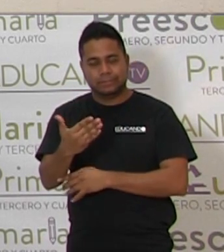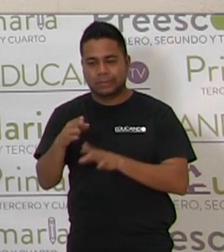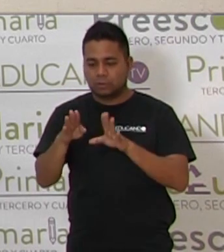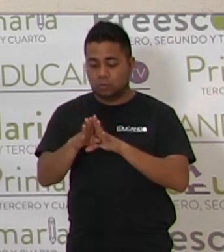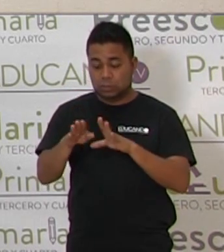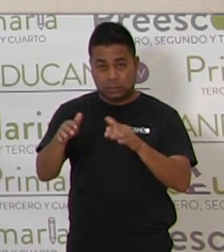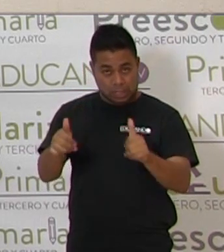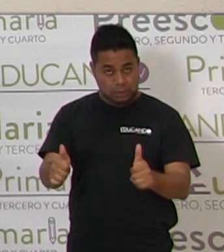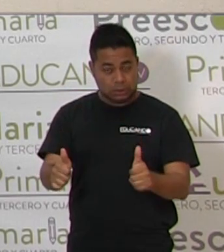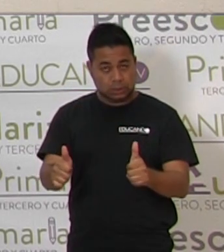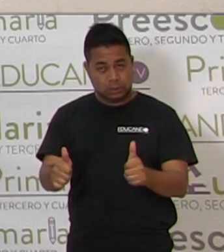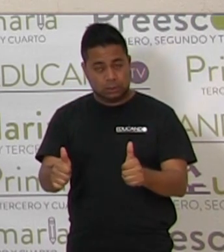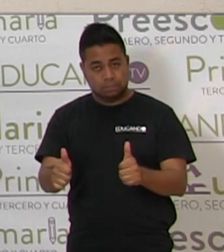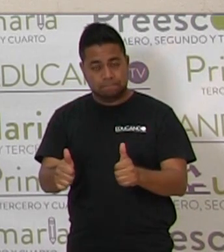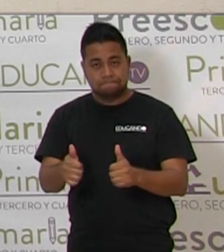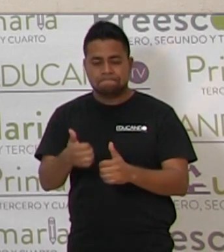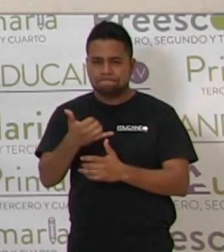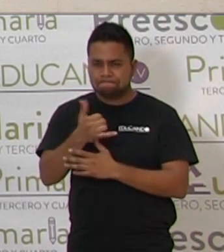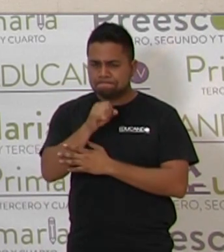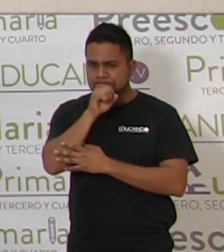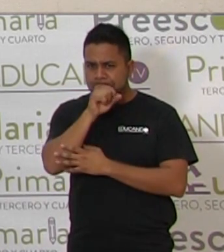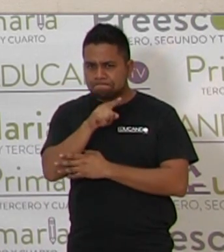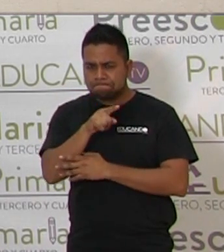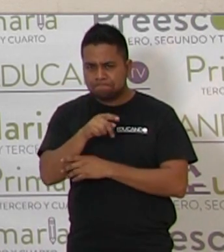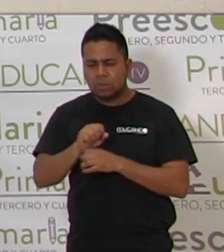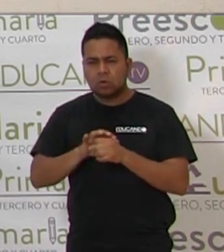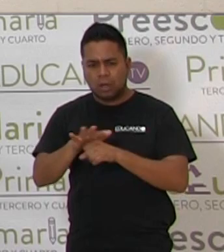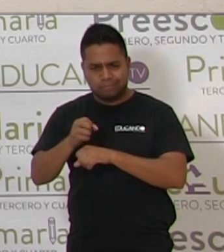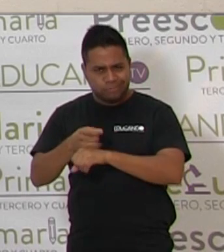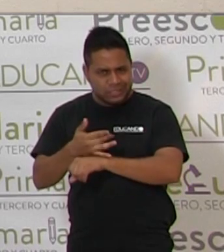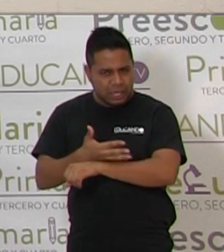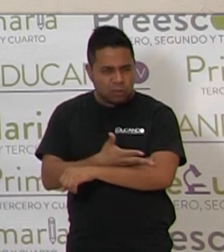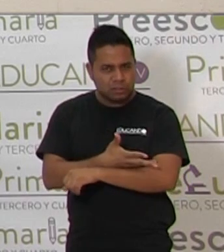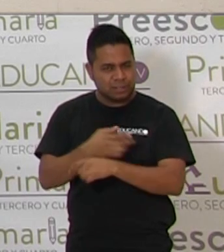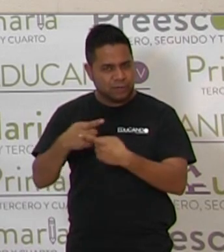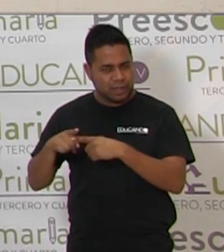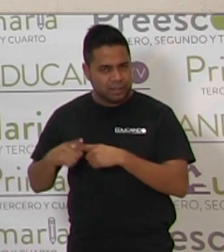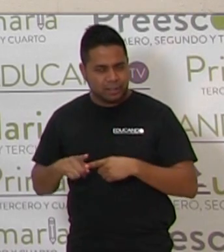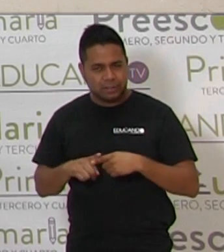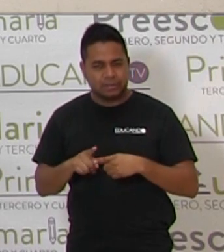¿verdad? ¿Cómo estás? Y, estados de ánimo,